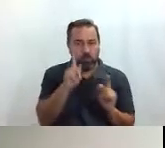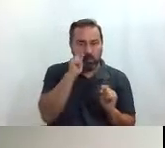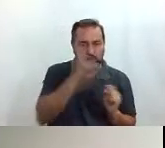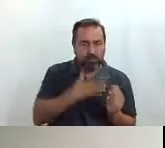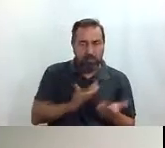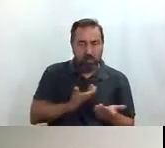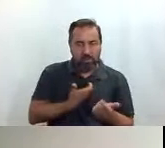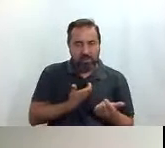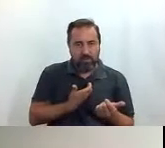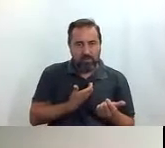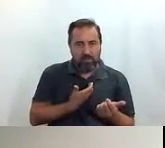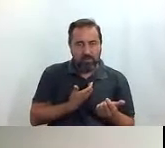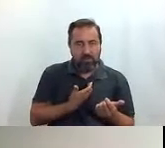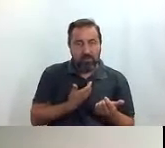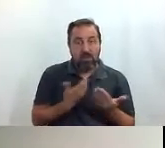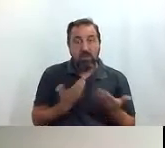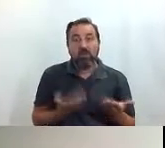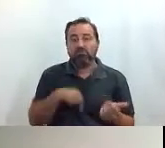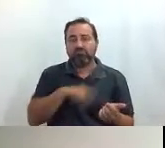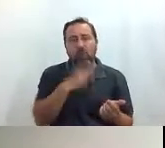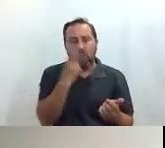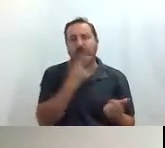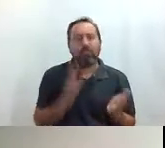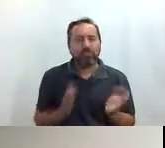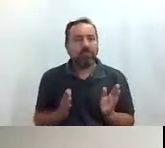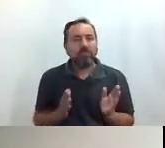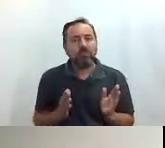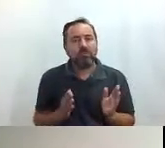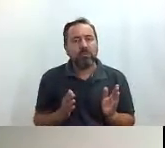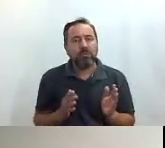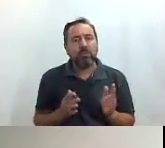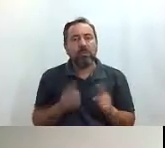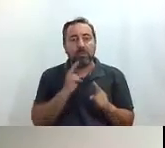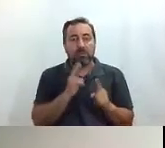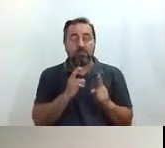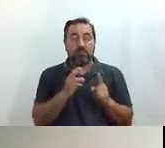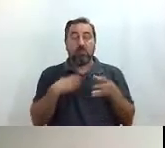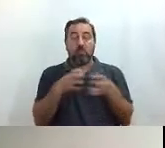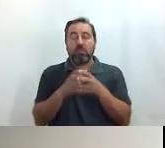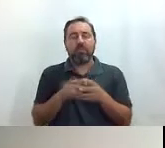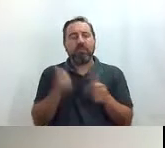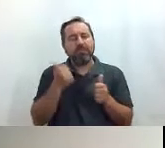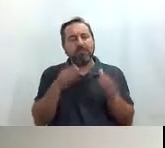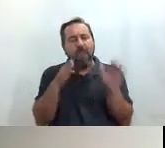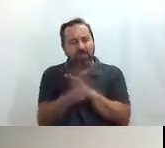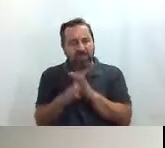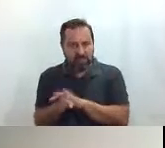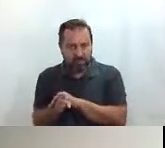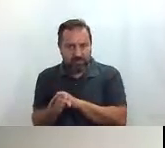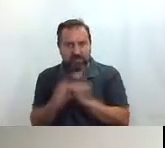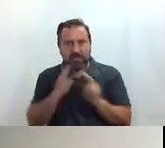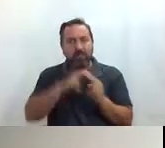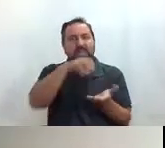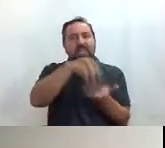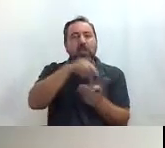Ayuntamiento pues era un compromiso que habíamos adquirido con los colectivos a hacer aún más accesibles los kioscos de